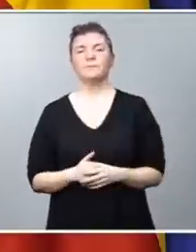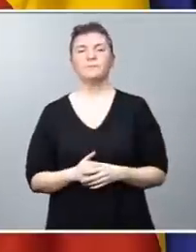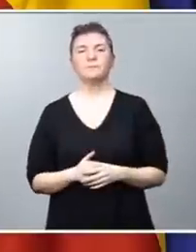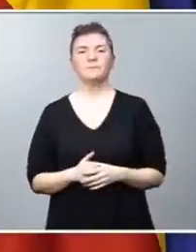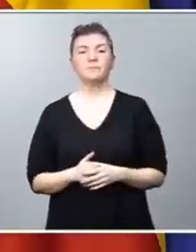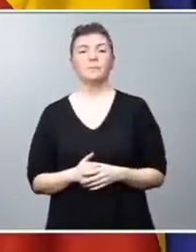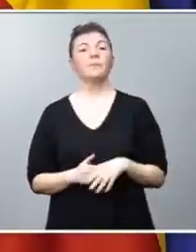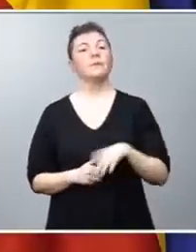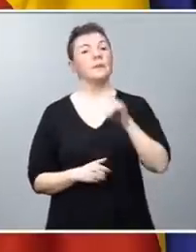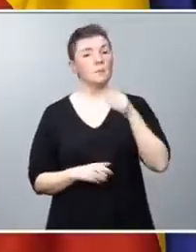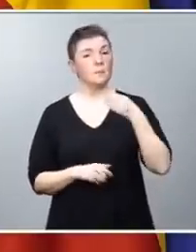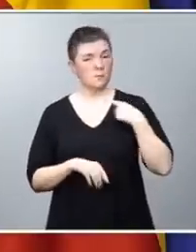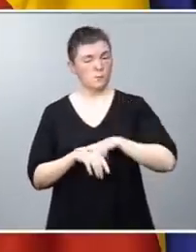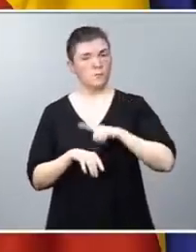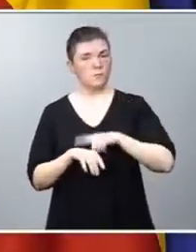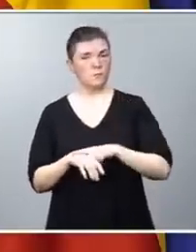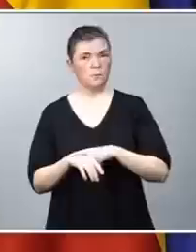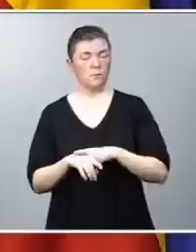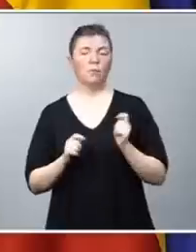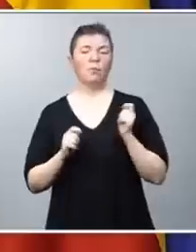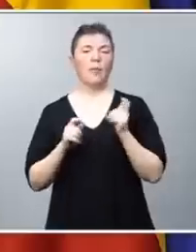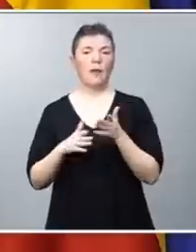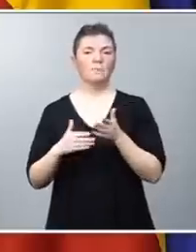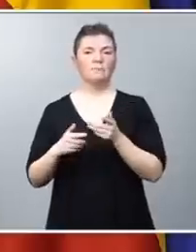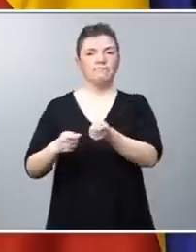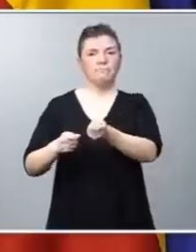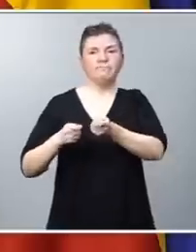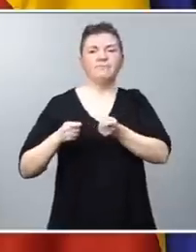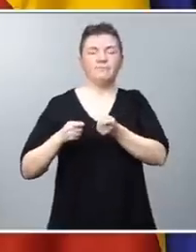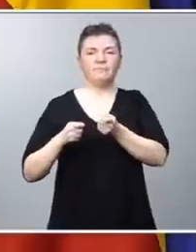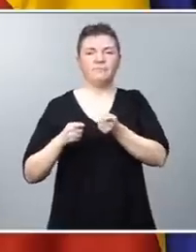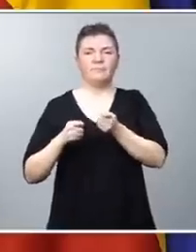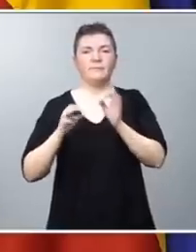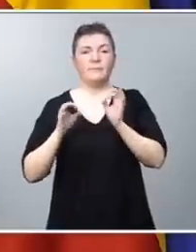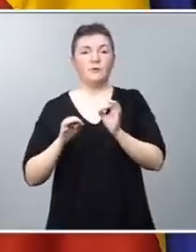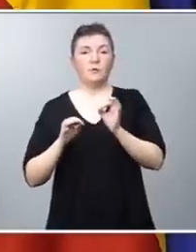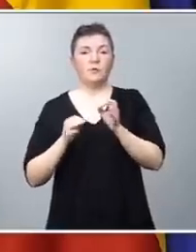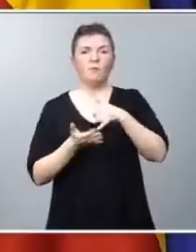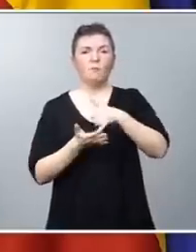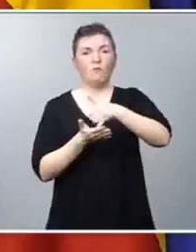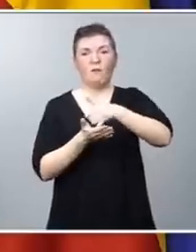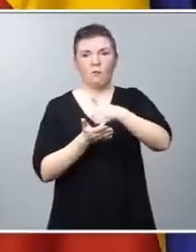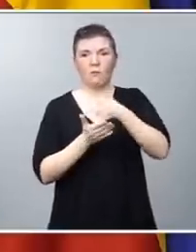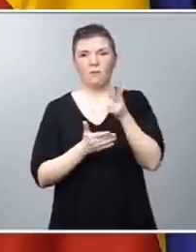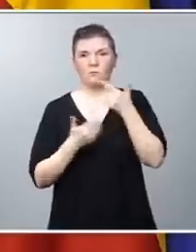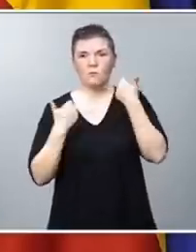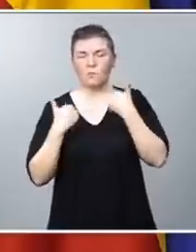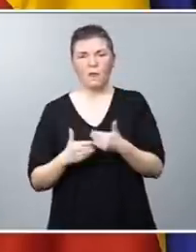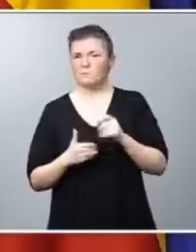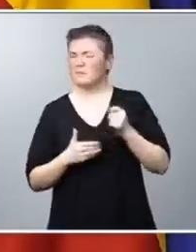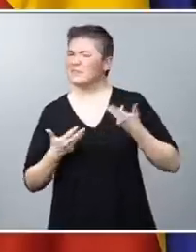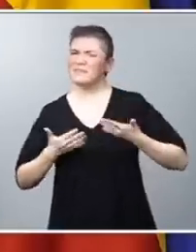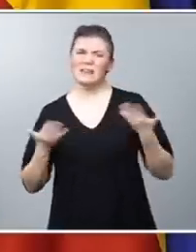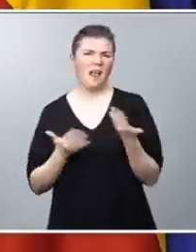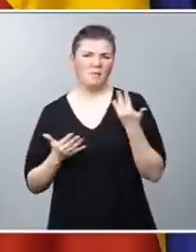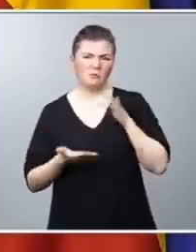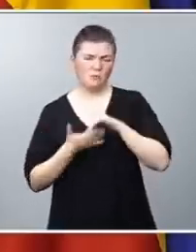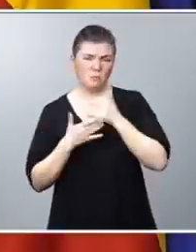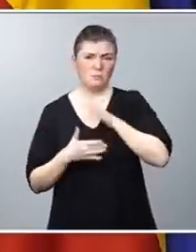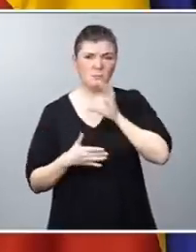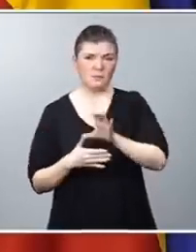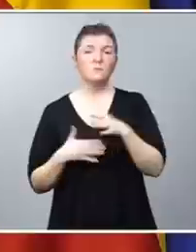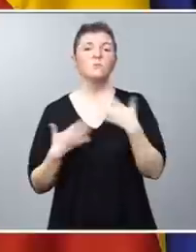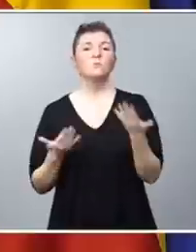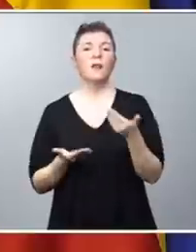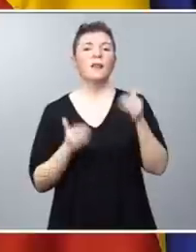tiempo, vamos también a poner freno a la que ha sido una de las vulneraciones de derechos humanos más grave que se ha vivido en nuestro país, que son los desahucios